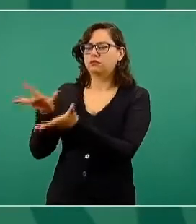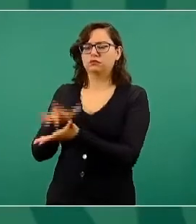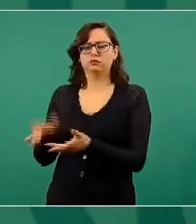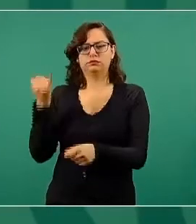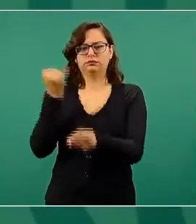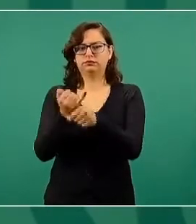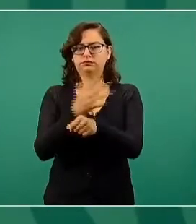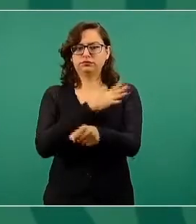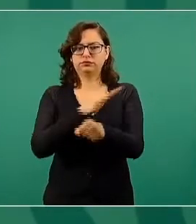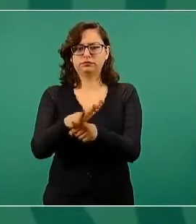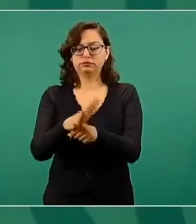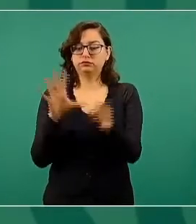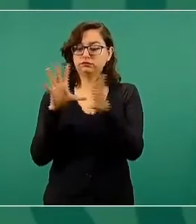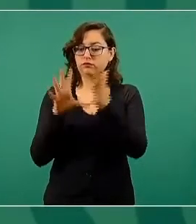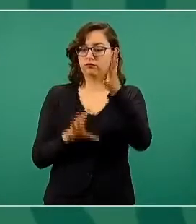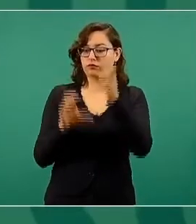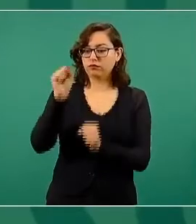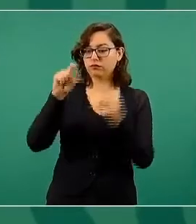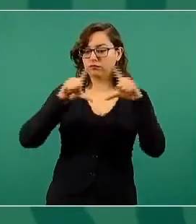No se puede